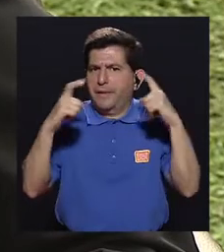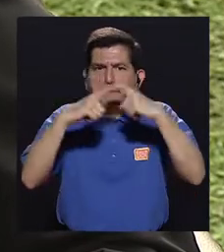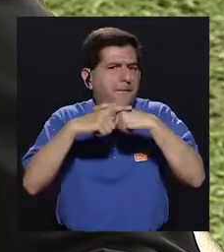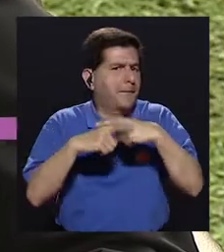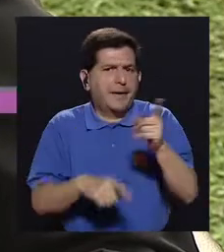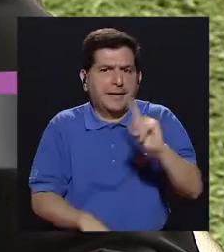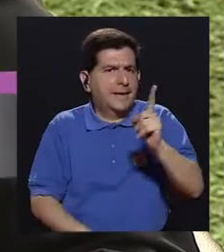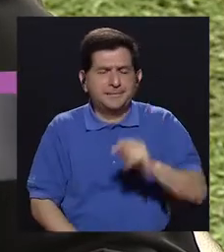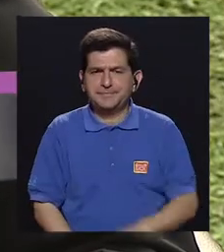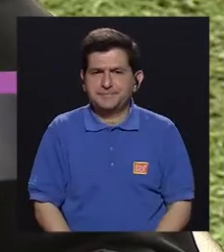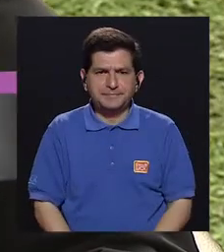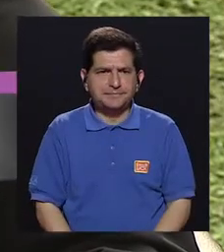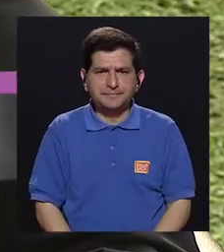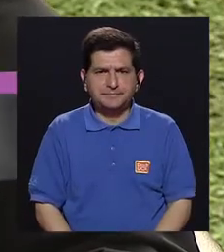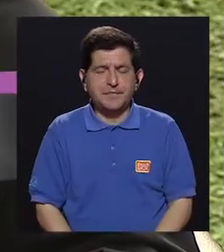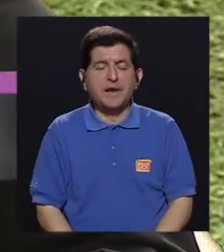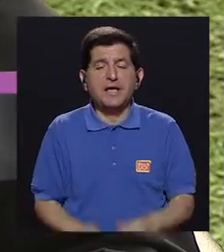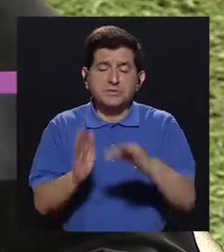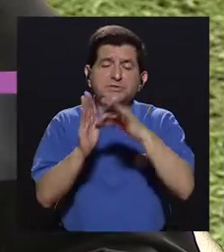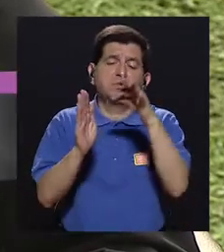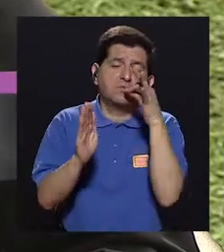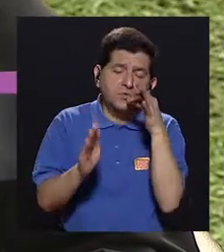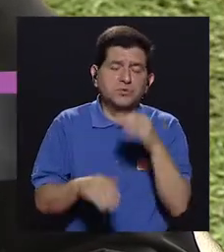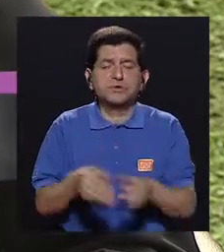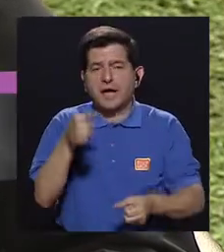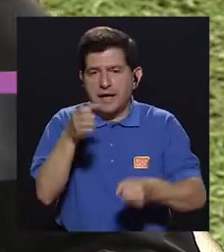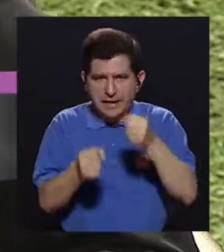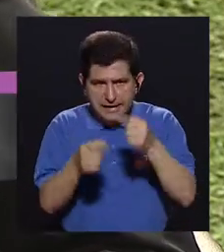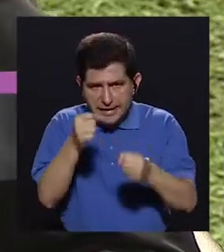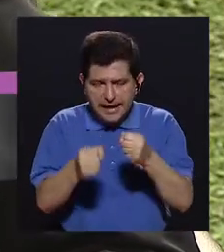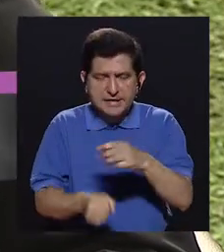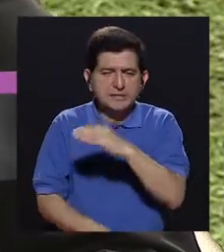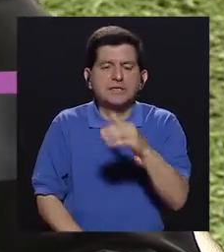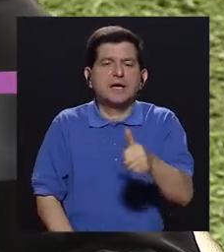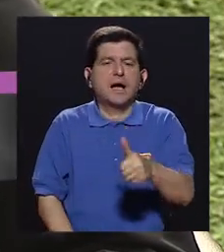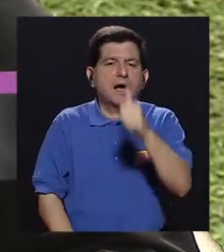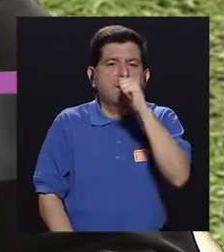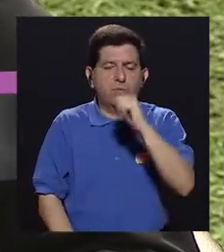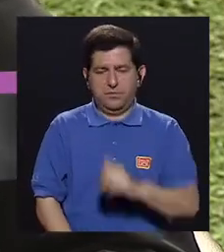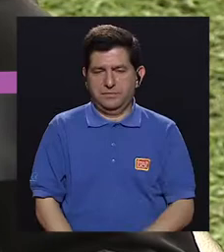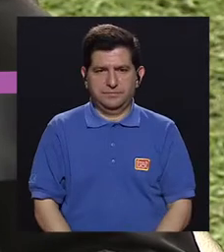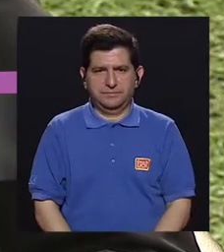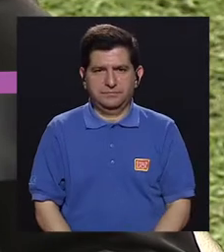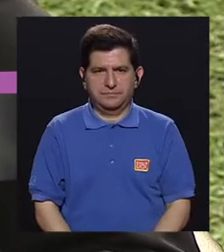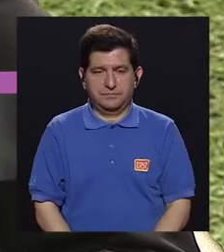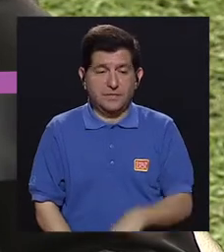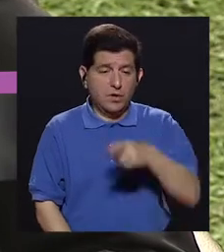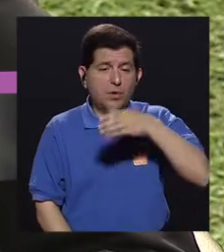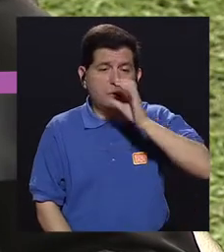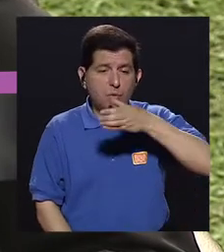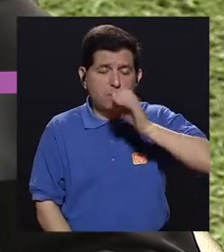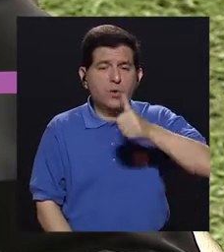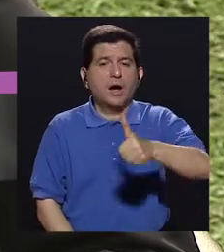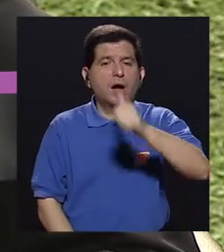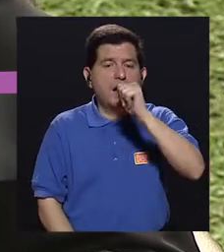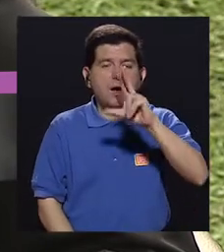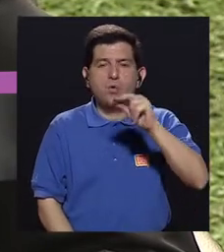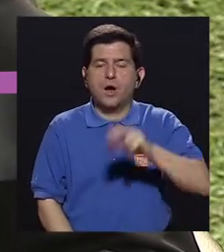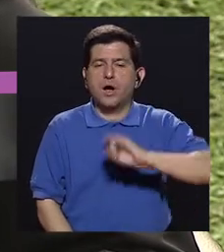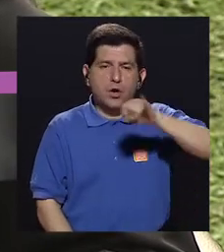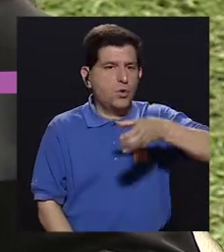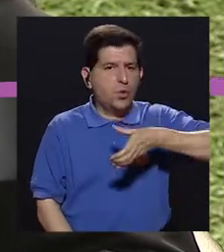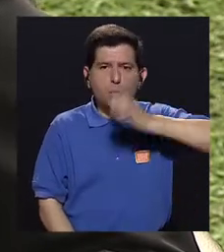altas en calorías, sino una merienda de fruta, leche y agua. Que se hidraten con agua y no con